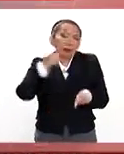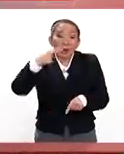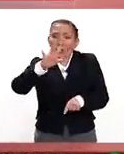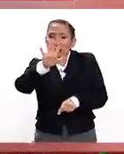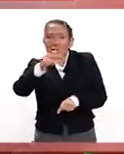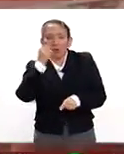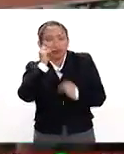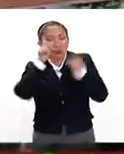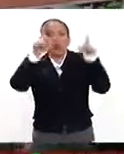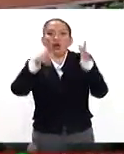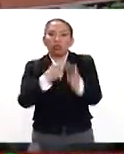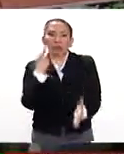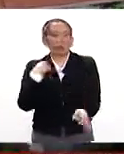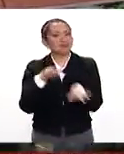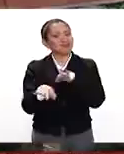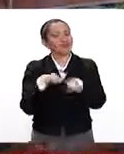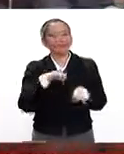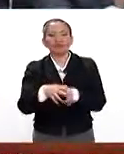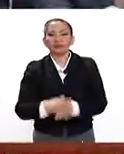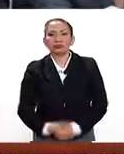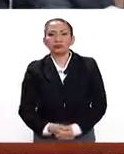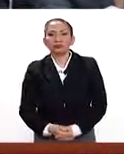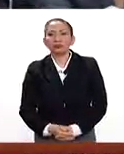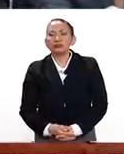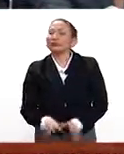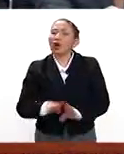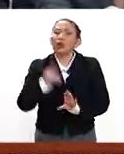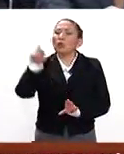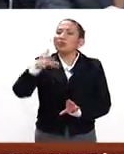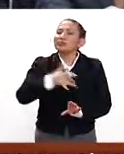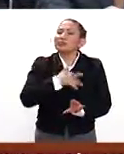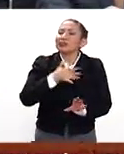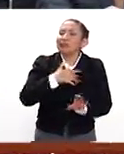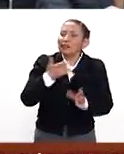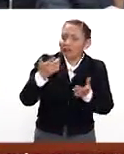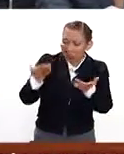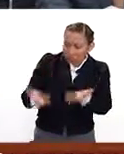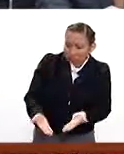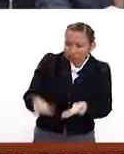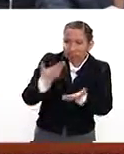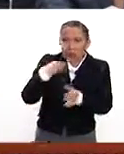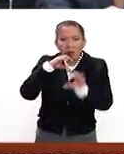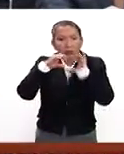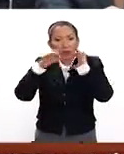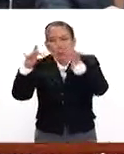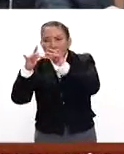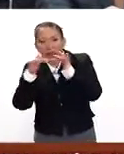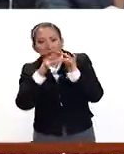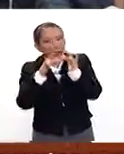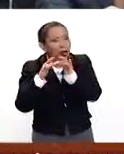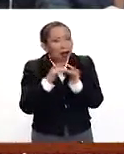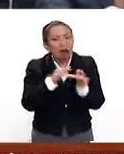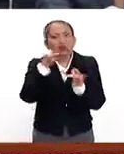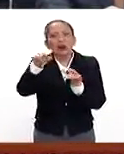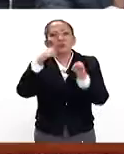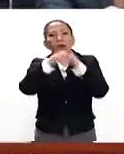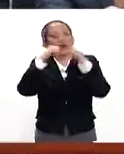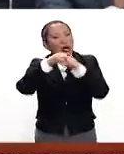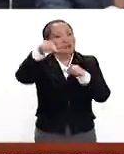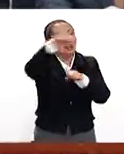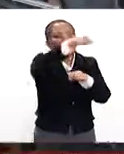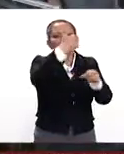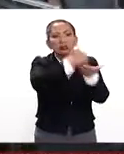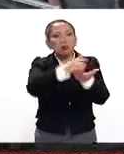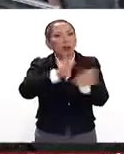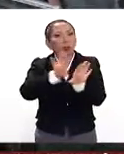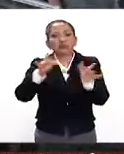las 5 estamos laburando. ¿Cómo se mantiene usted en constante comunicación con los servicios de emergencia de la Ciudad